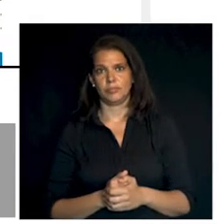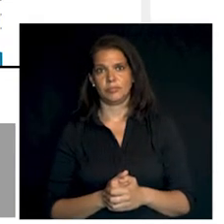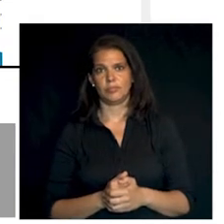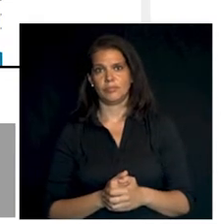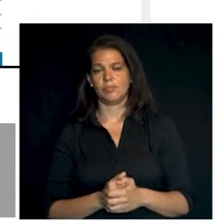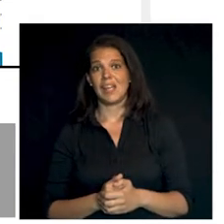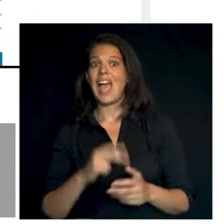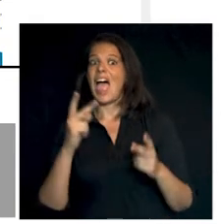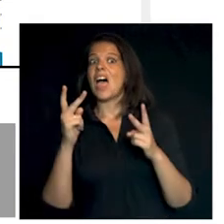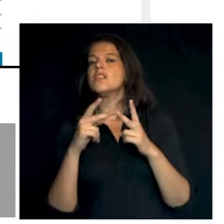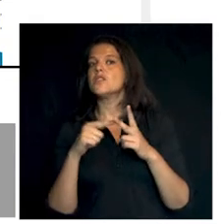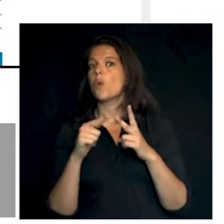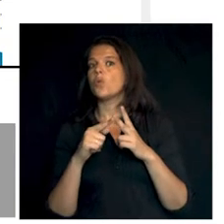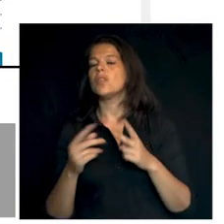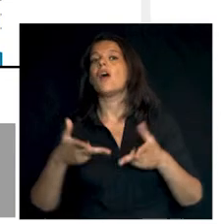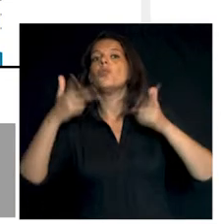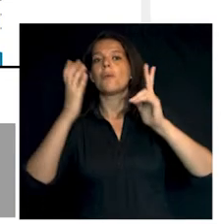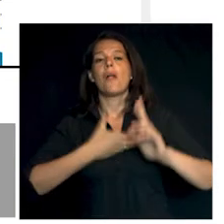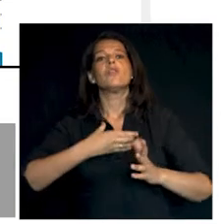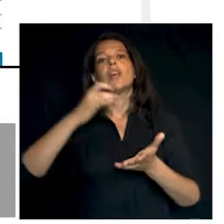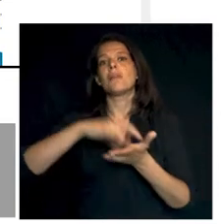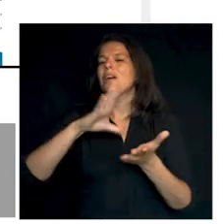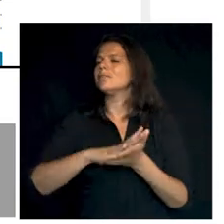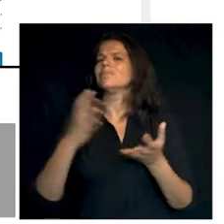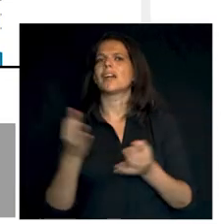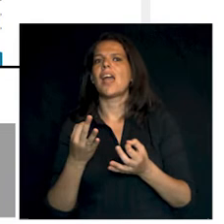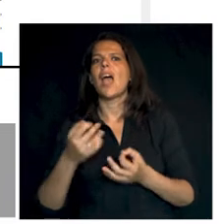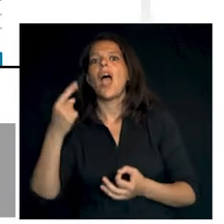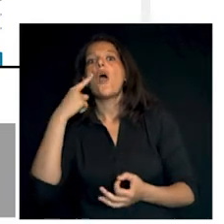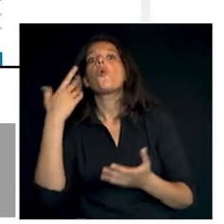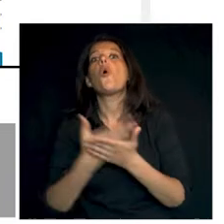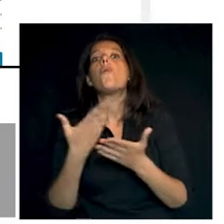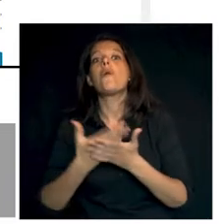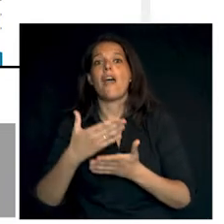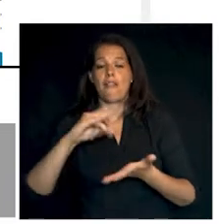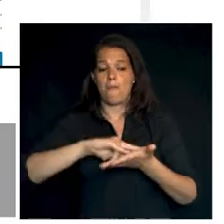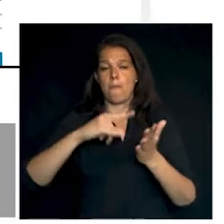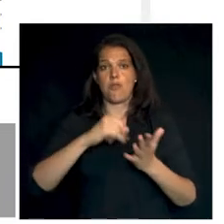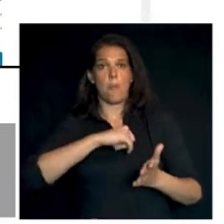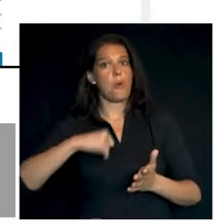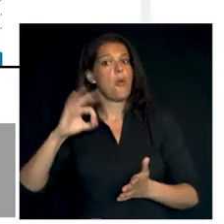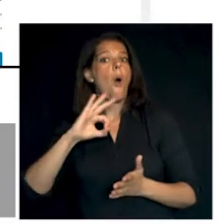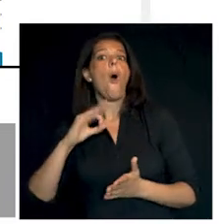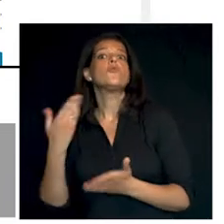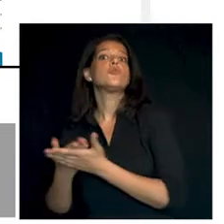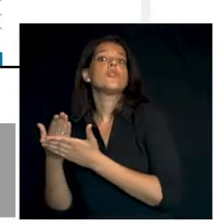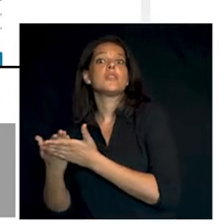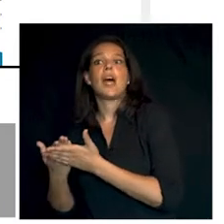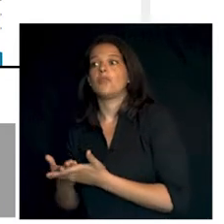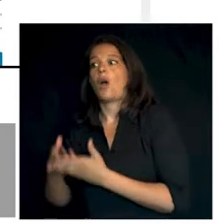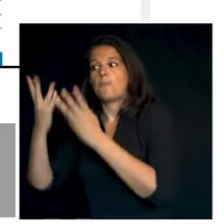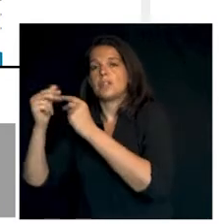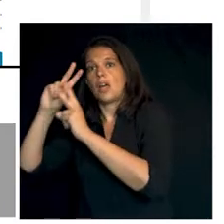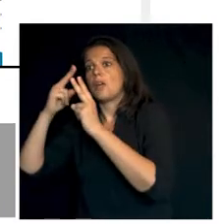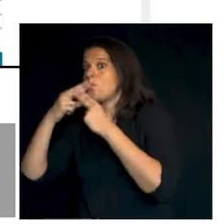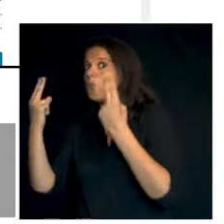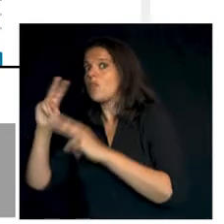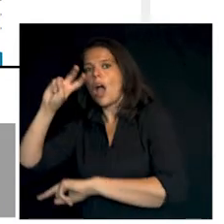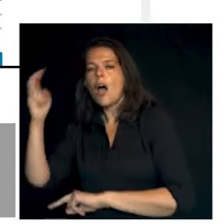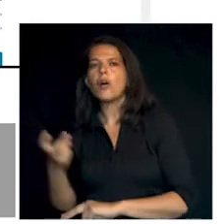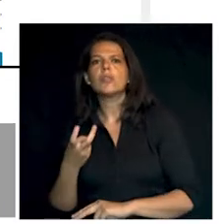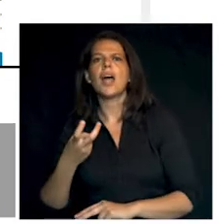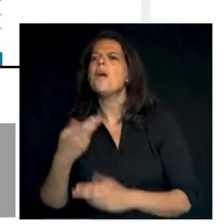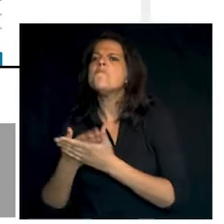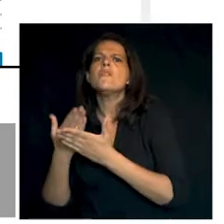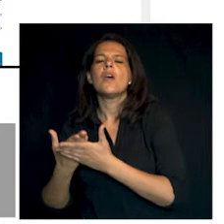En la segunda, autorizamos al Ayuntamiento de Málaga que compruebe por medios propios o solicitando a otras administraciones públicas